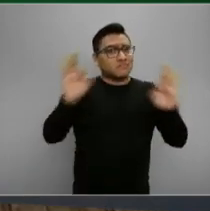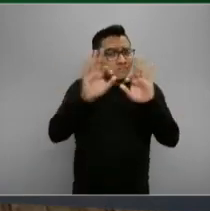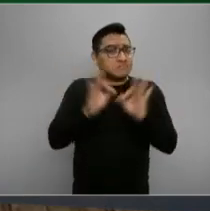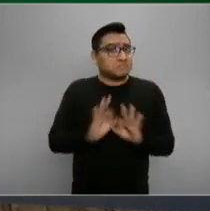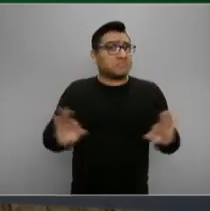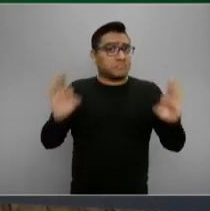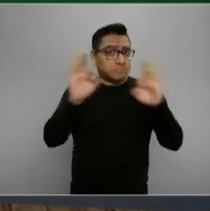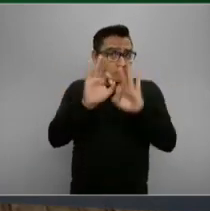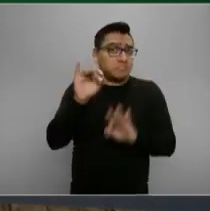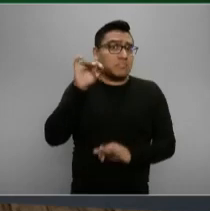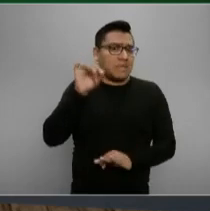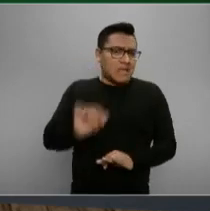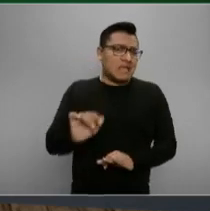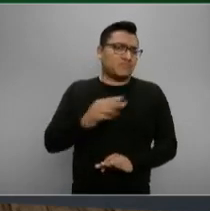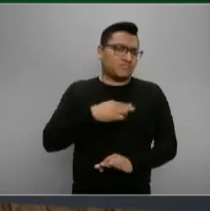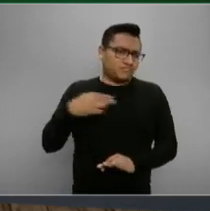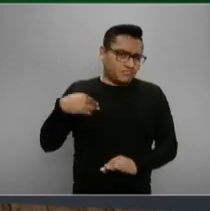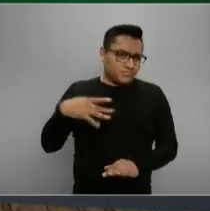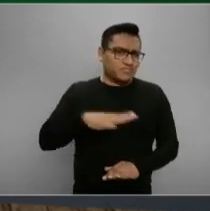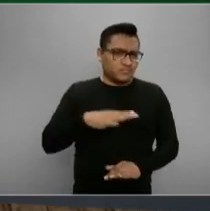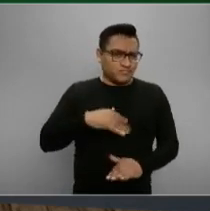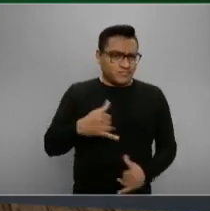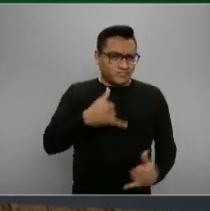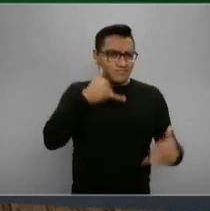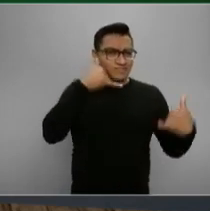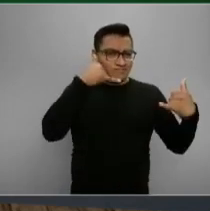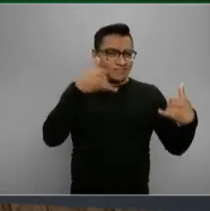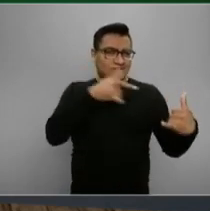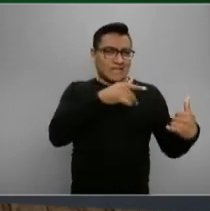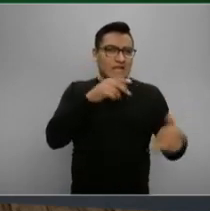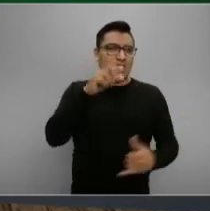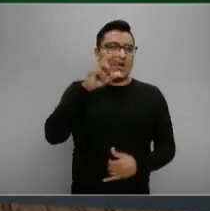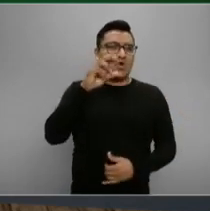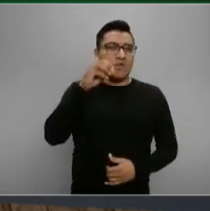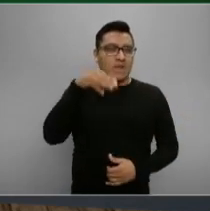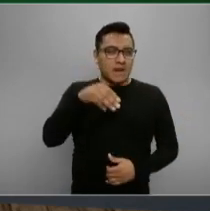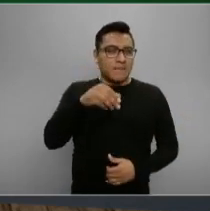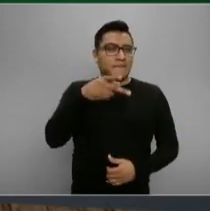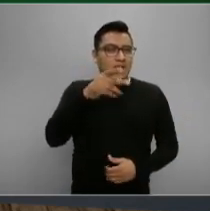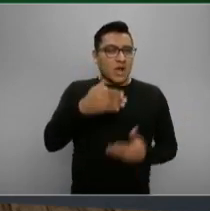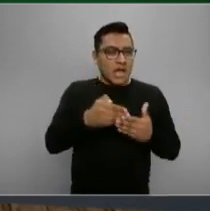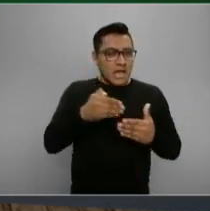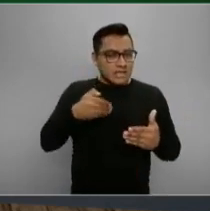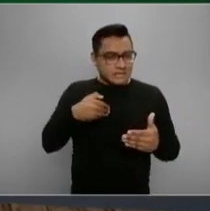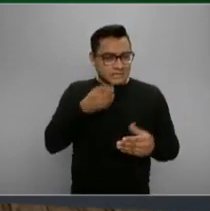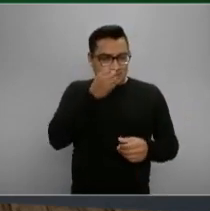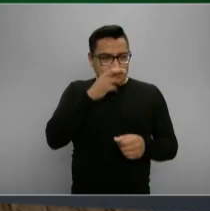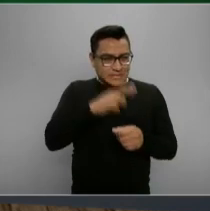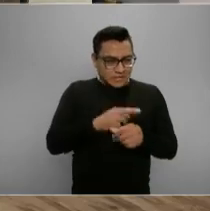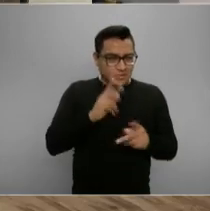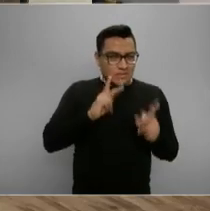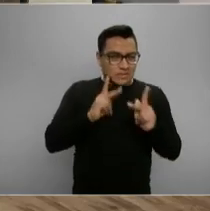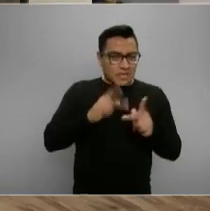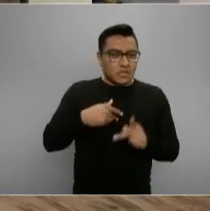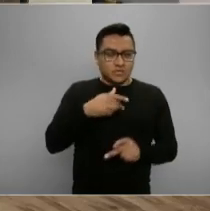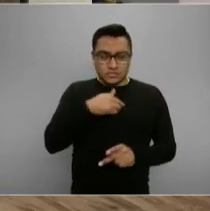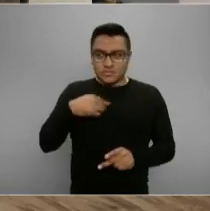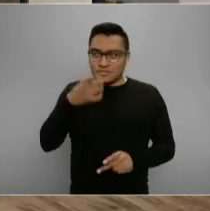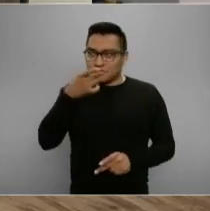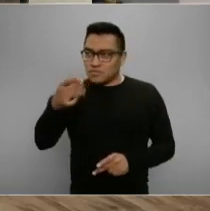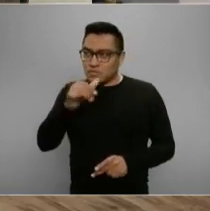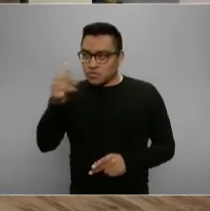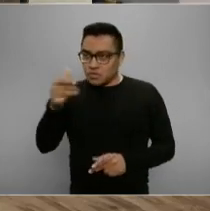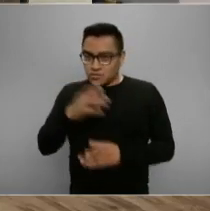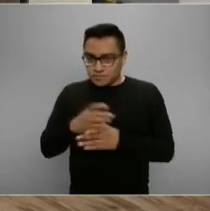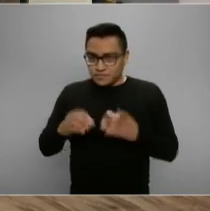y tenemos precisamente en la línea a Román Meyer. Antes de entrar con el secretario, nomás te cuento esta, que no la vas a